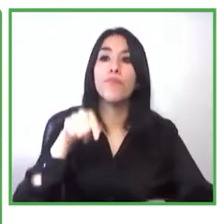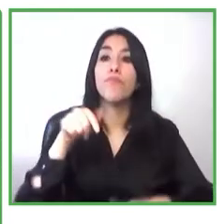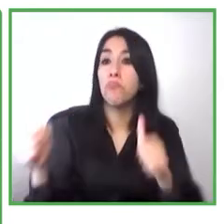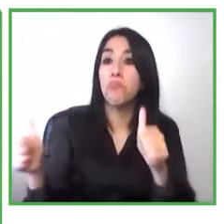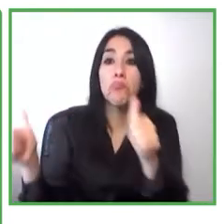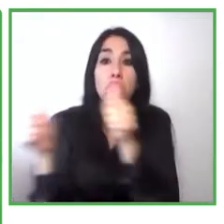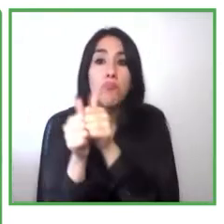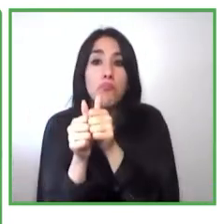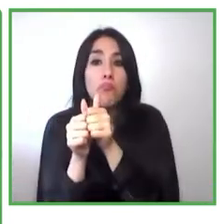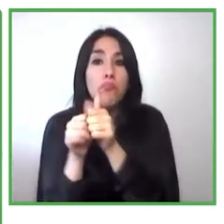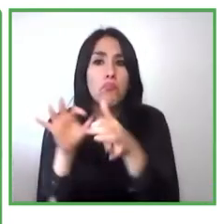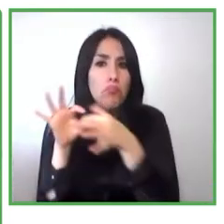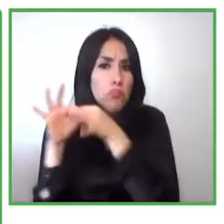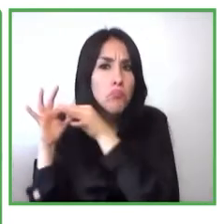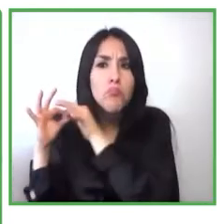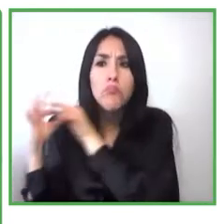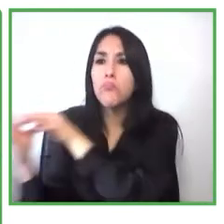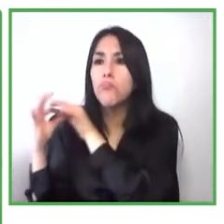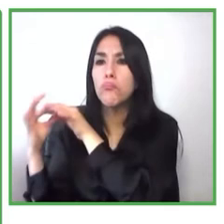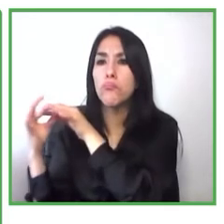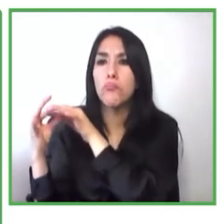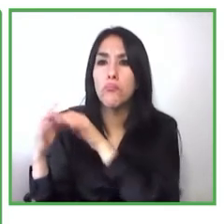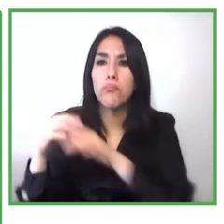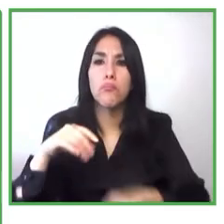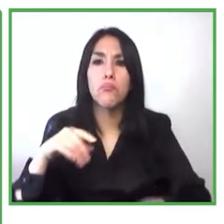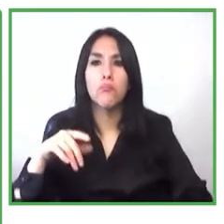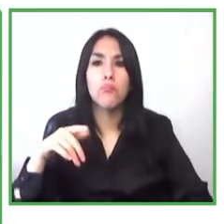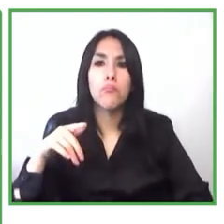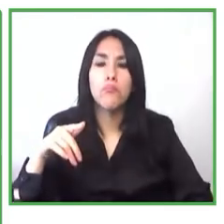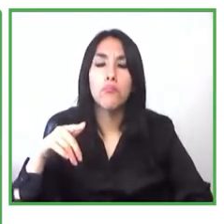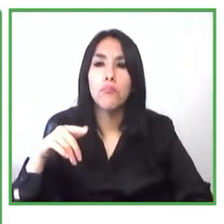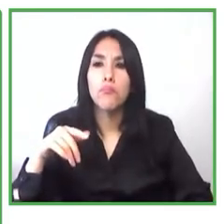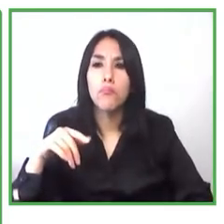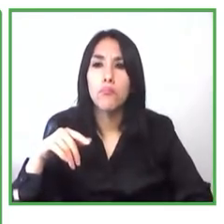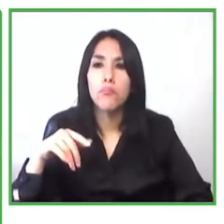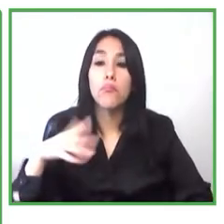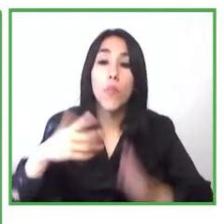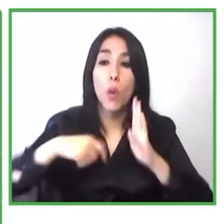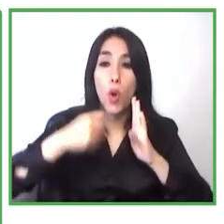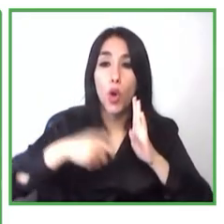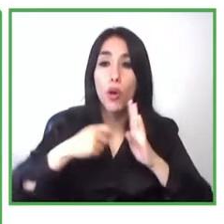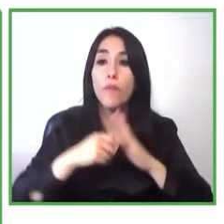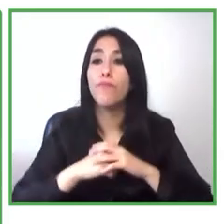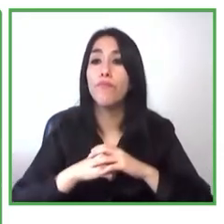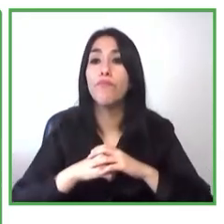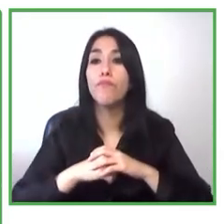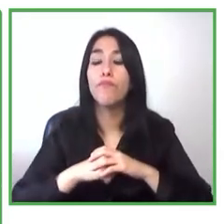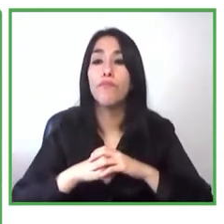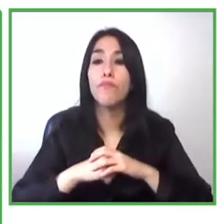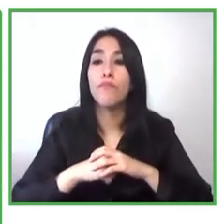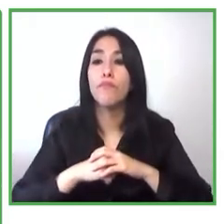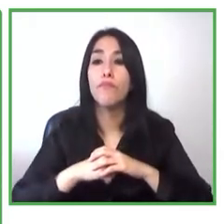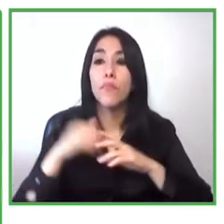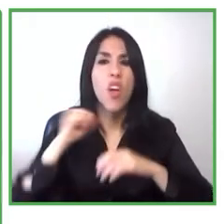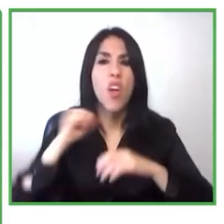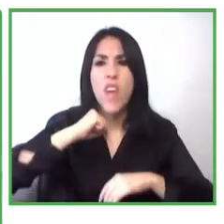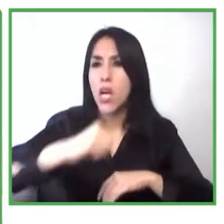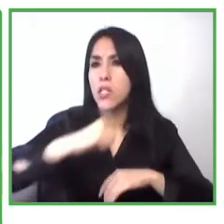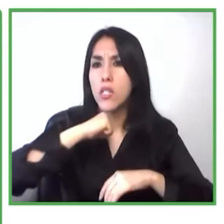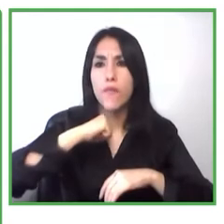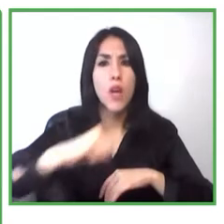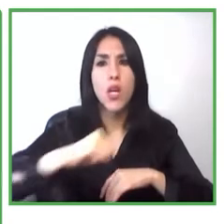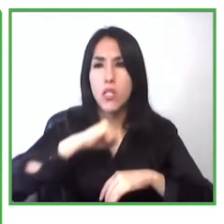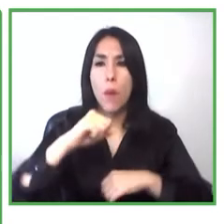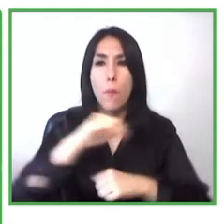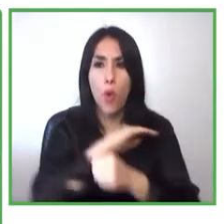como parte del programa de aceleración de emprendimiento buscamos a